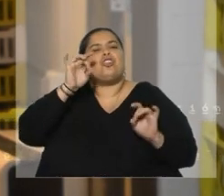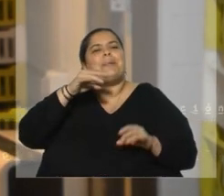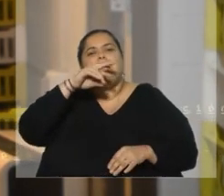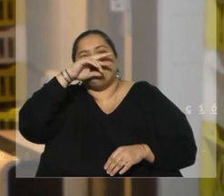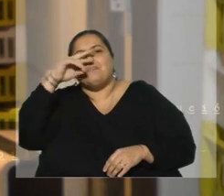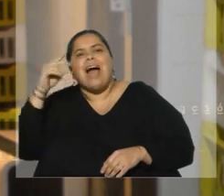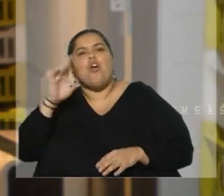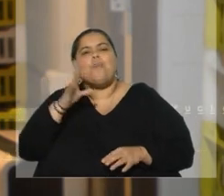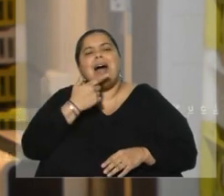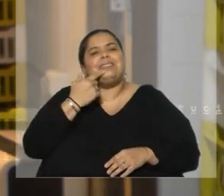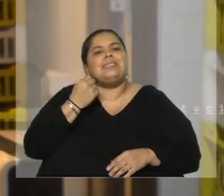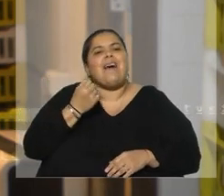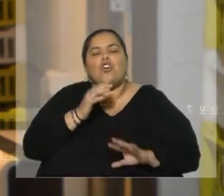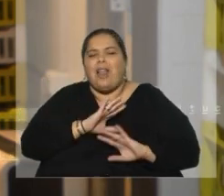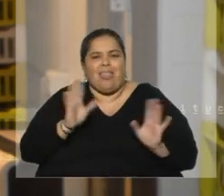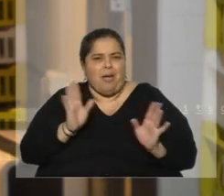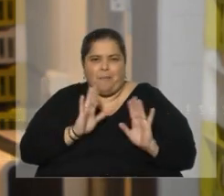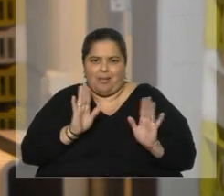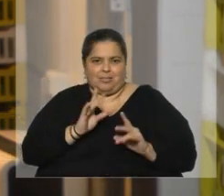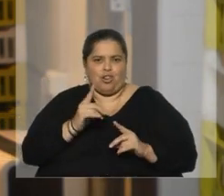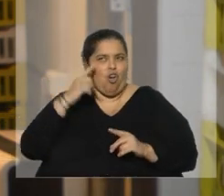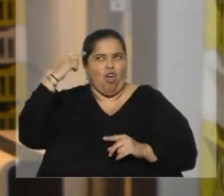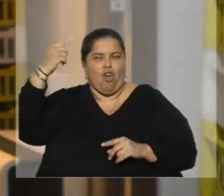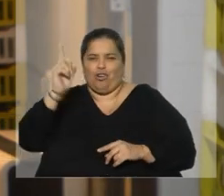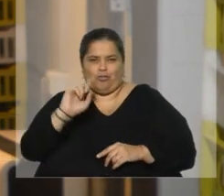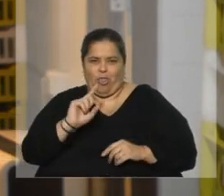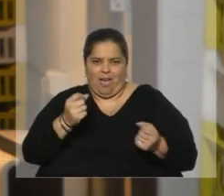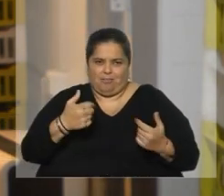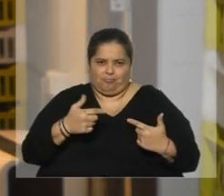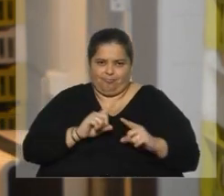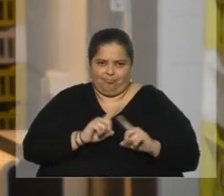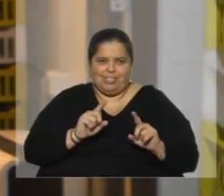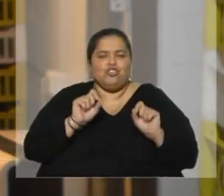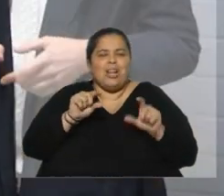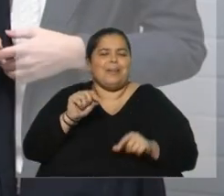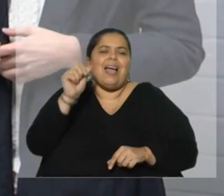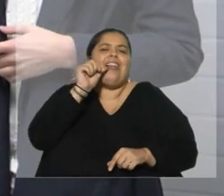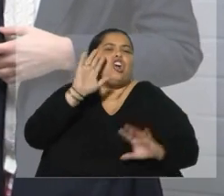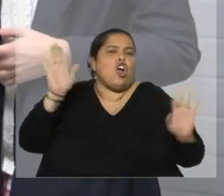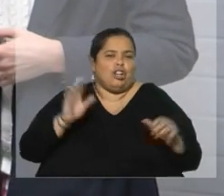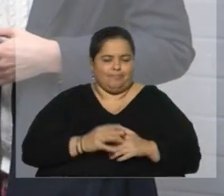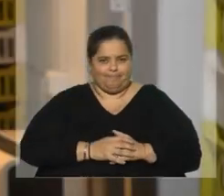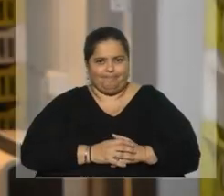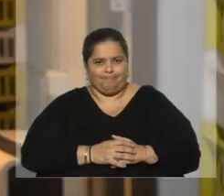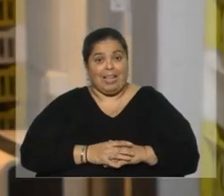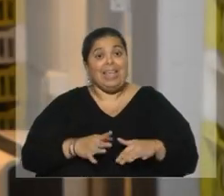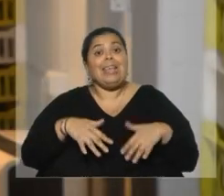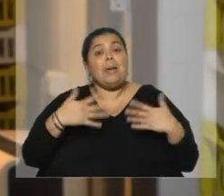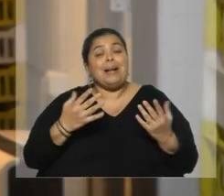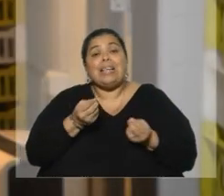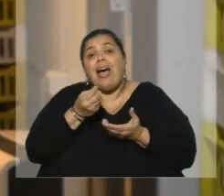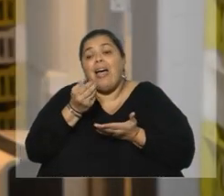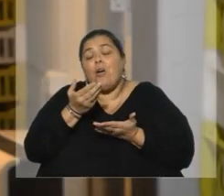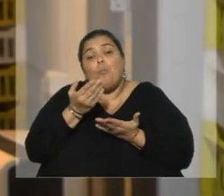y juega como darles esa sensación, pero lo que tiene es el alcohol en realidad. ¿Qué pasa con los desechos? Sí,